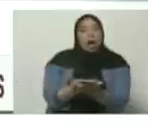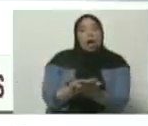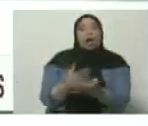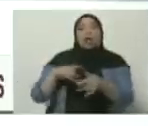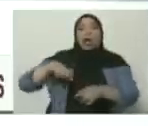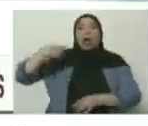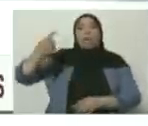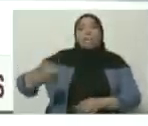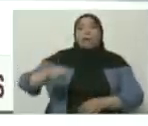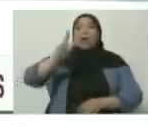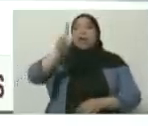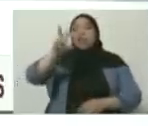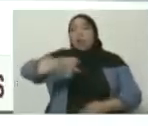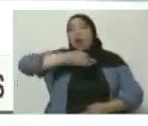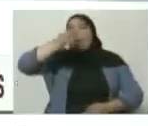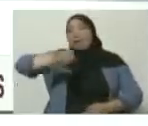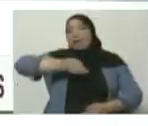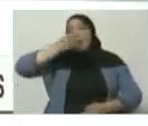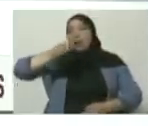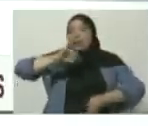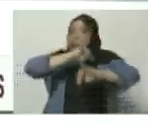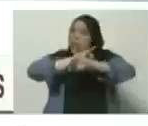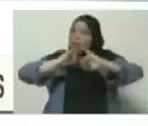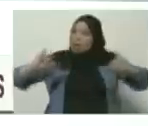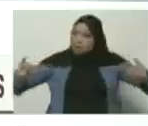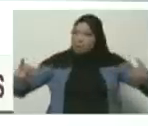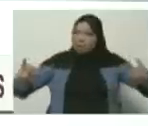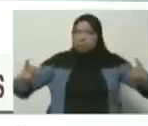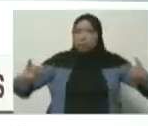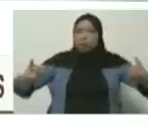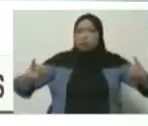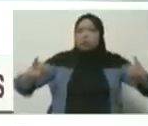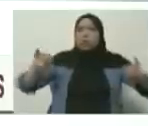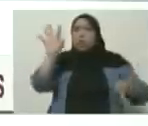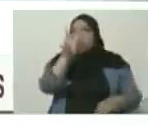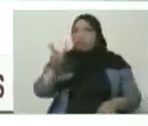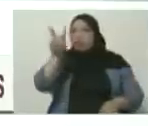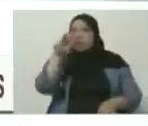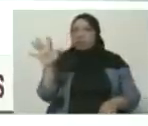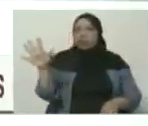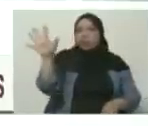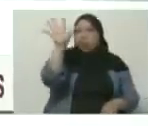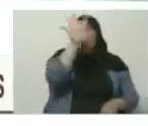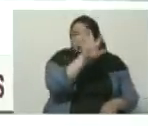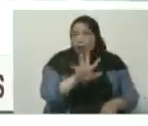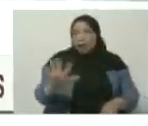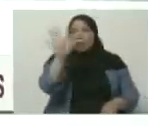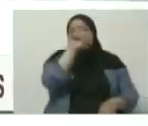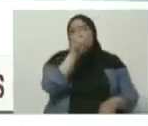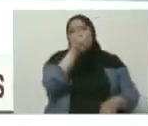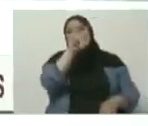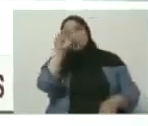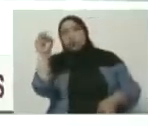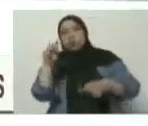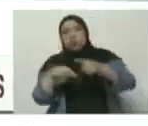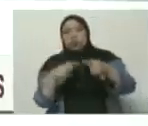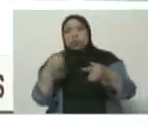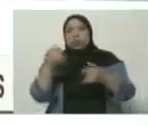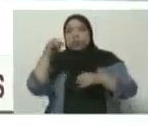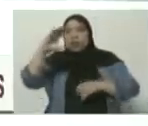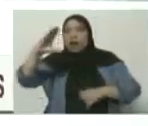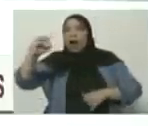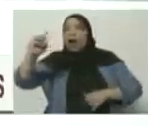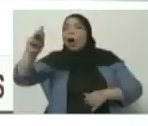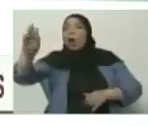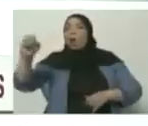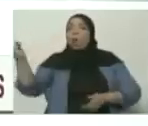mañana a las 2 de la tarde, el ciclón tropical estará al noreste, a unos 200 kilómetros al noreste de Cabo Codera, en